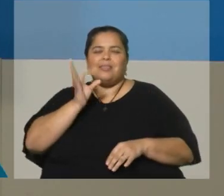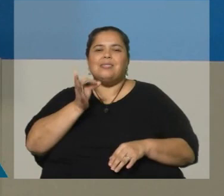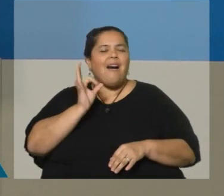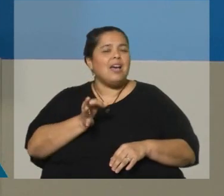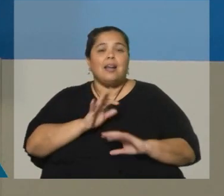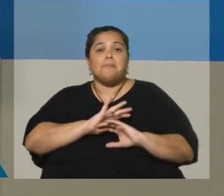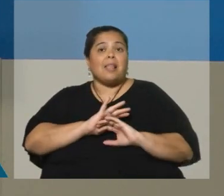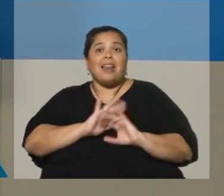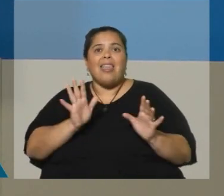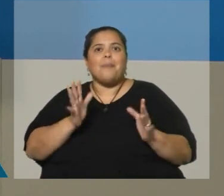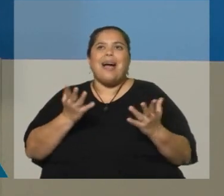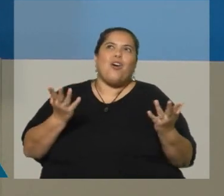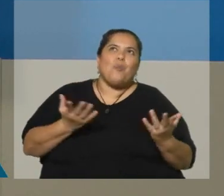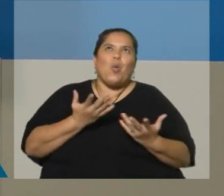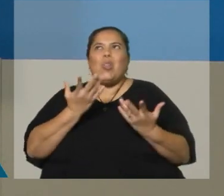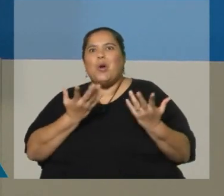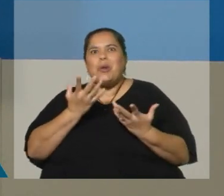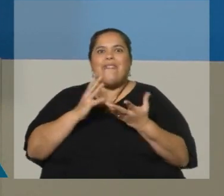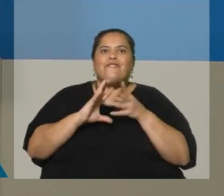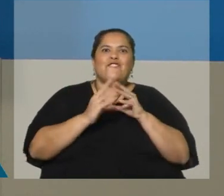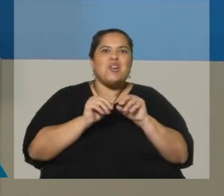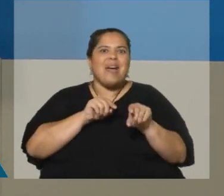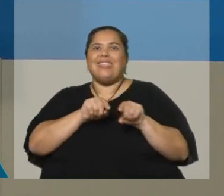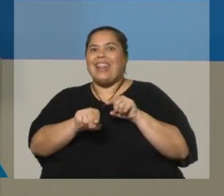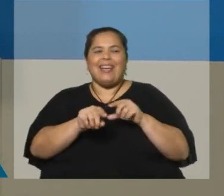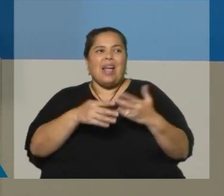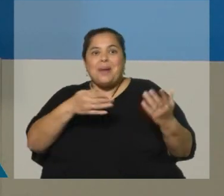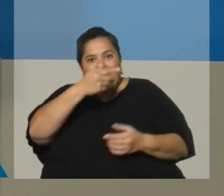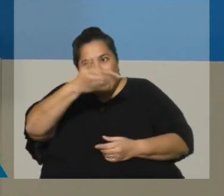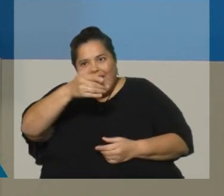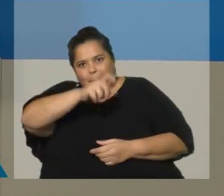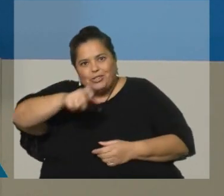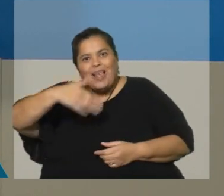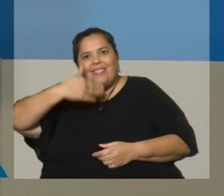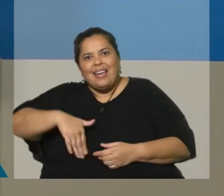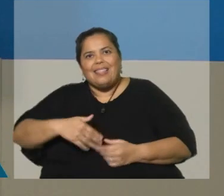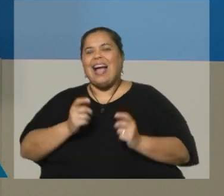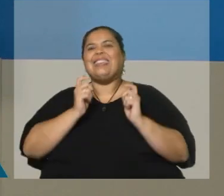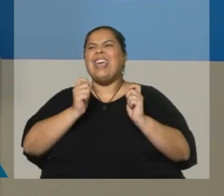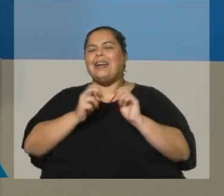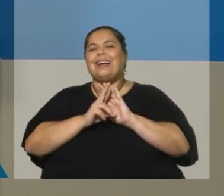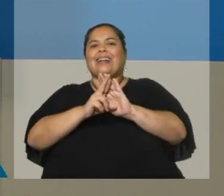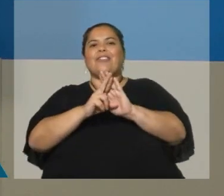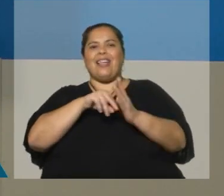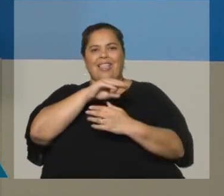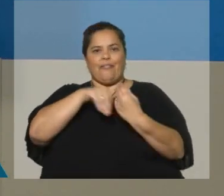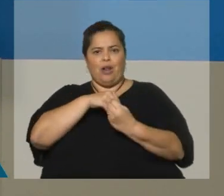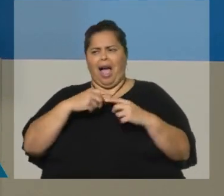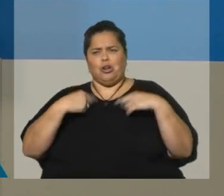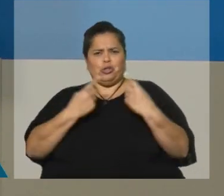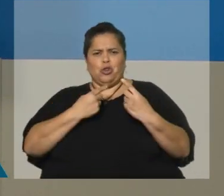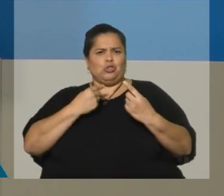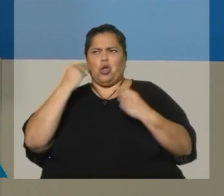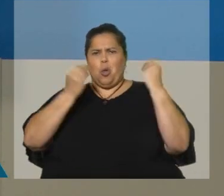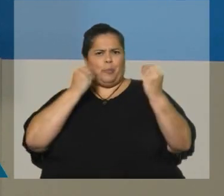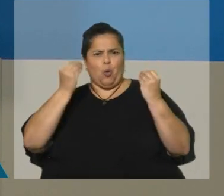unívoca, muy directa, para que se determine a una persona que sea esa ancla. Pero a nosotros, en realidad, no nos preocupa esta